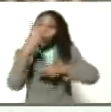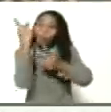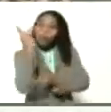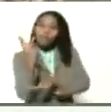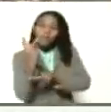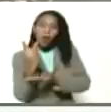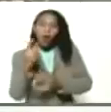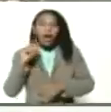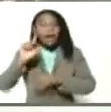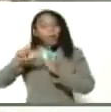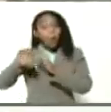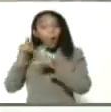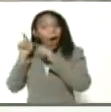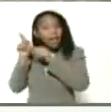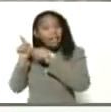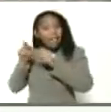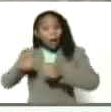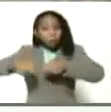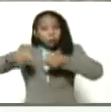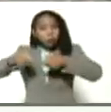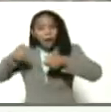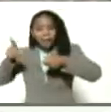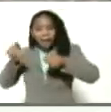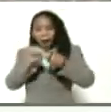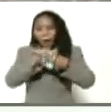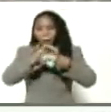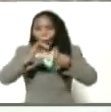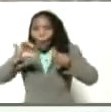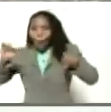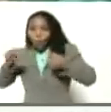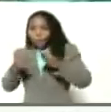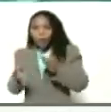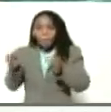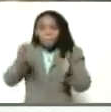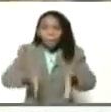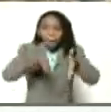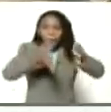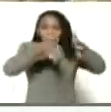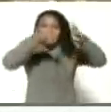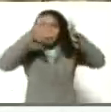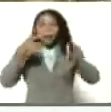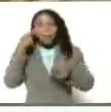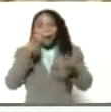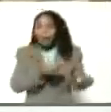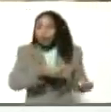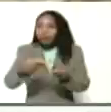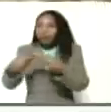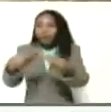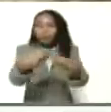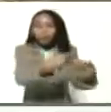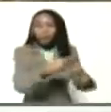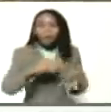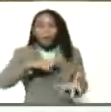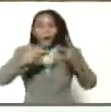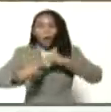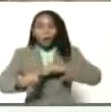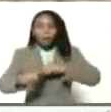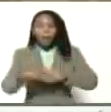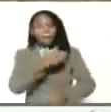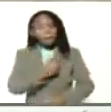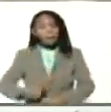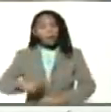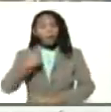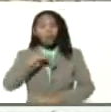y luego esas bolsas son empacadas para llevarlas a la distribución directamente de los CLAC. Presidente, nosotros